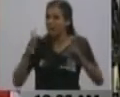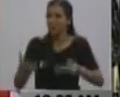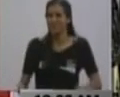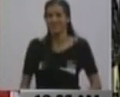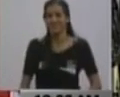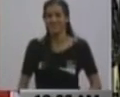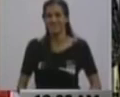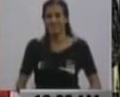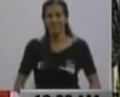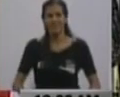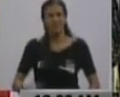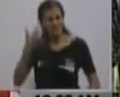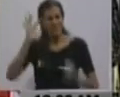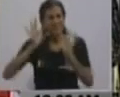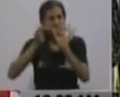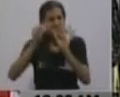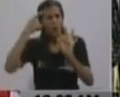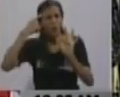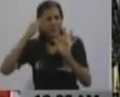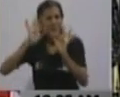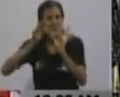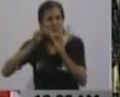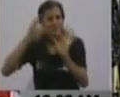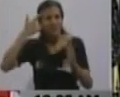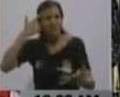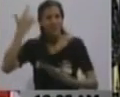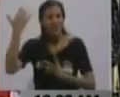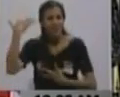Cuando tuvo que traducir el tema del...